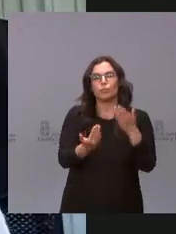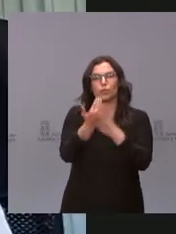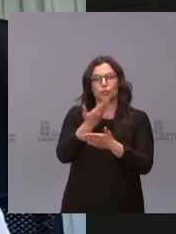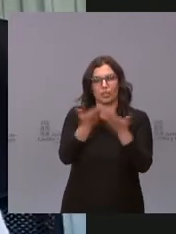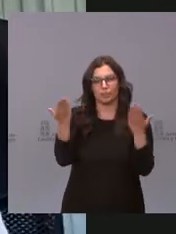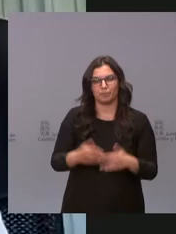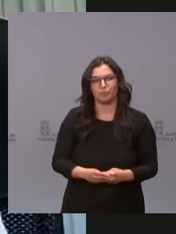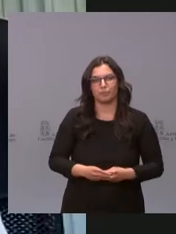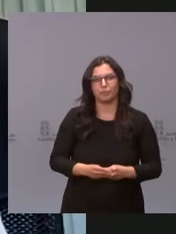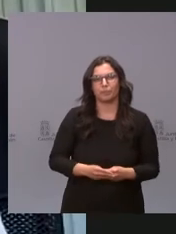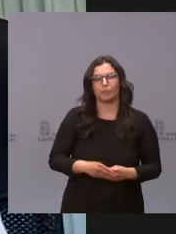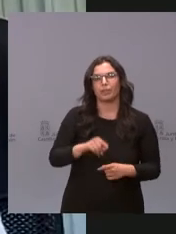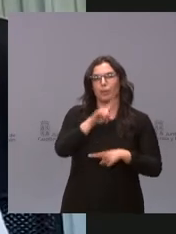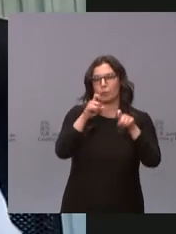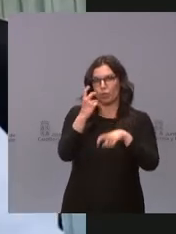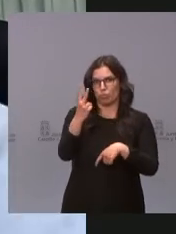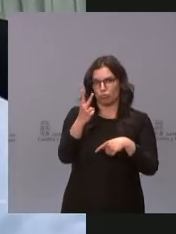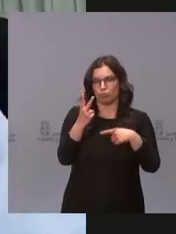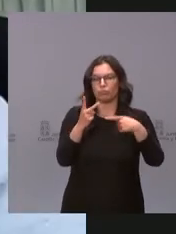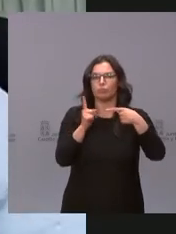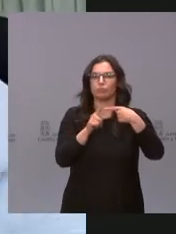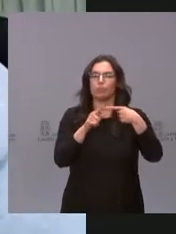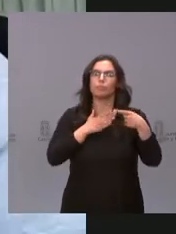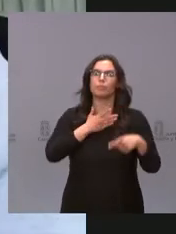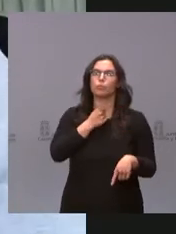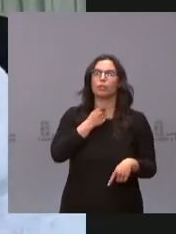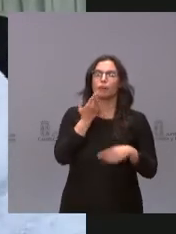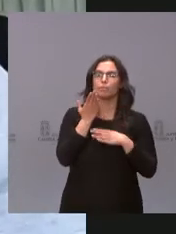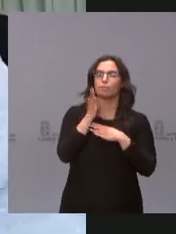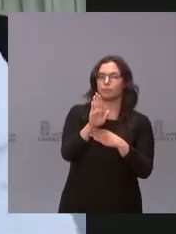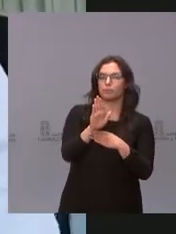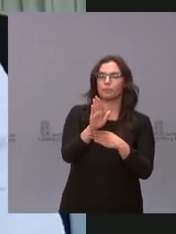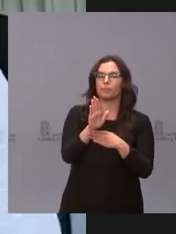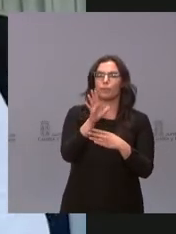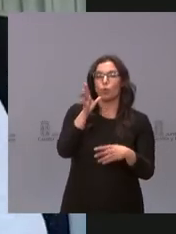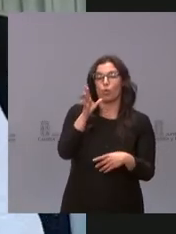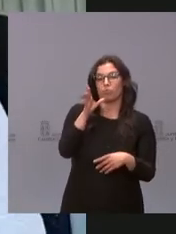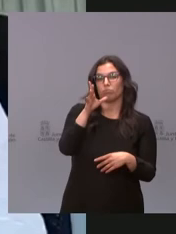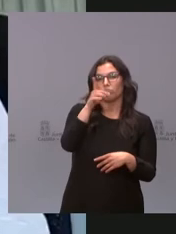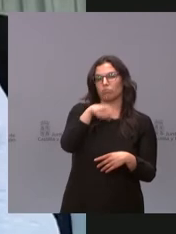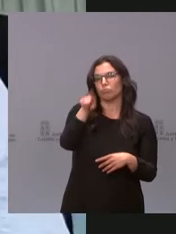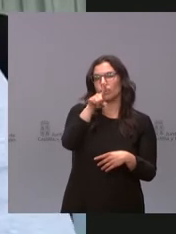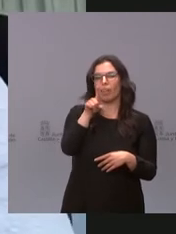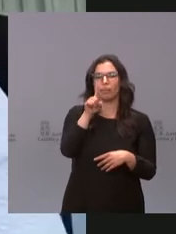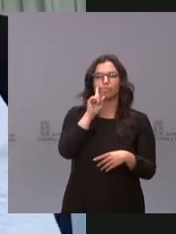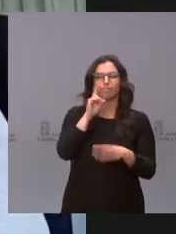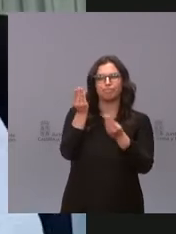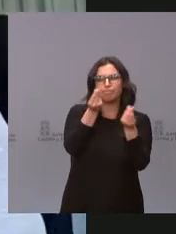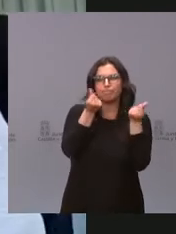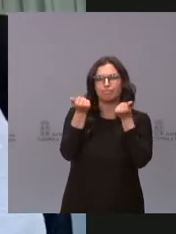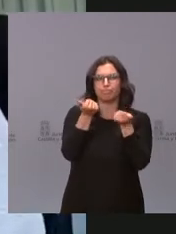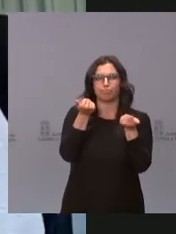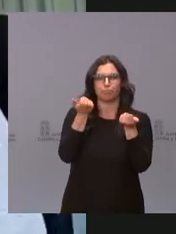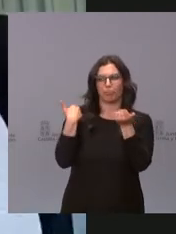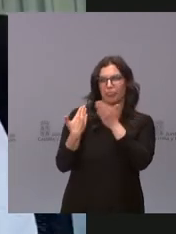todos. Un par de cuestiones. Me gustaría plantearles por lo que ustedes han visto estos días, por lo que han